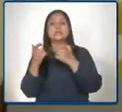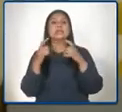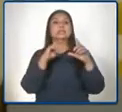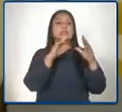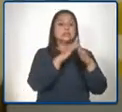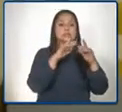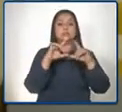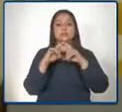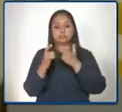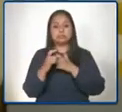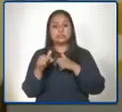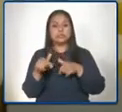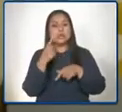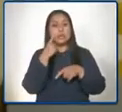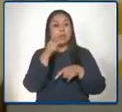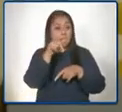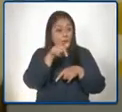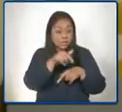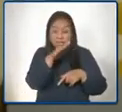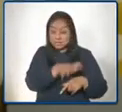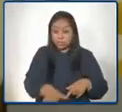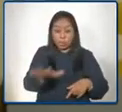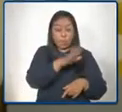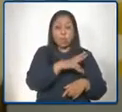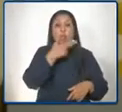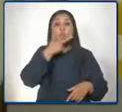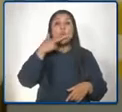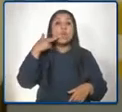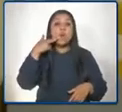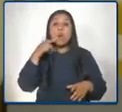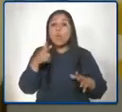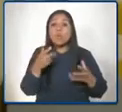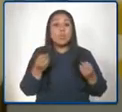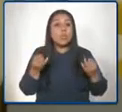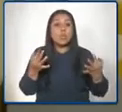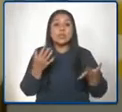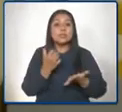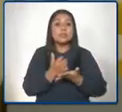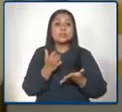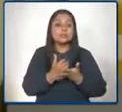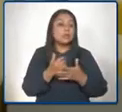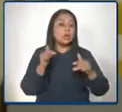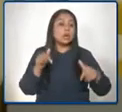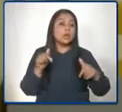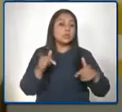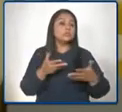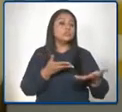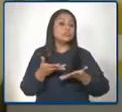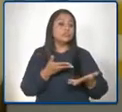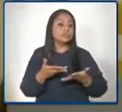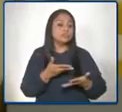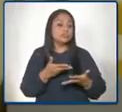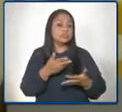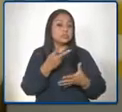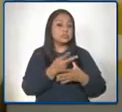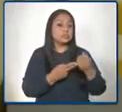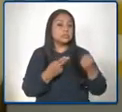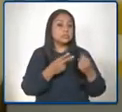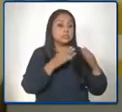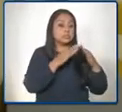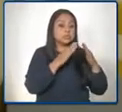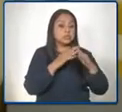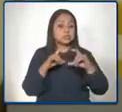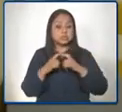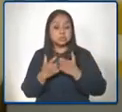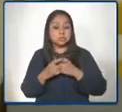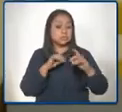se encuentra la mayoría de municipios en color rojo cuántos centros educativos están realizando las clases híbridas la segunda